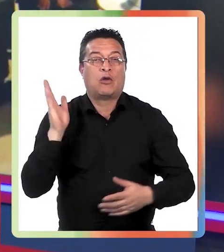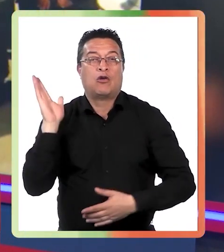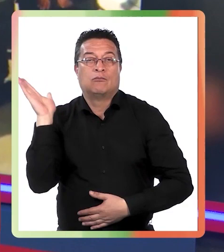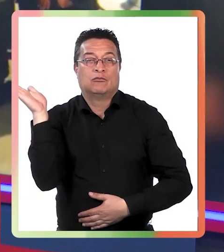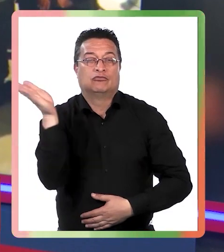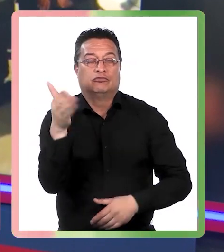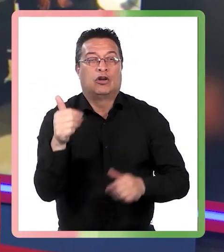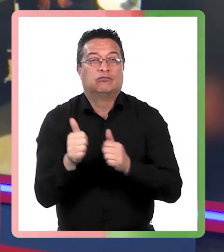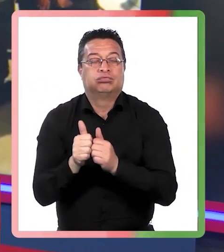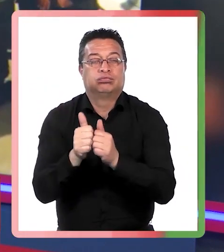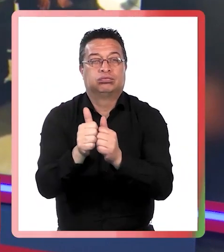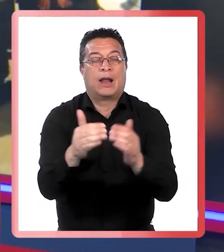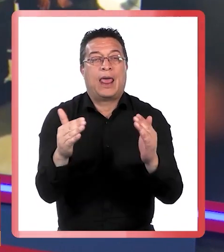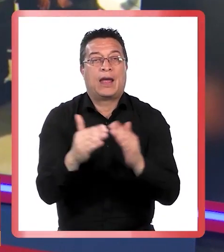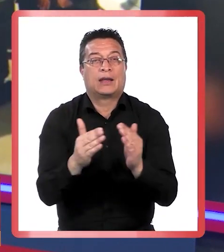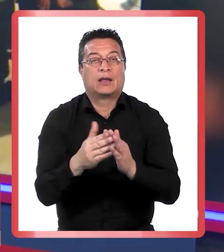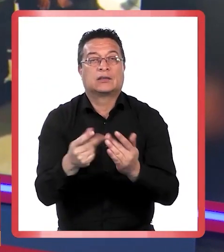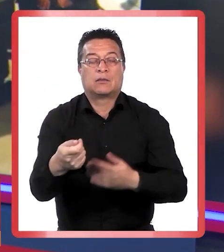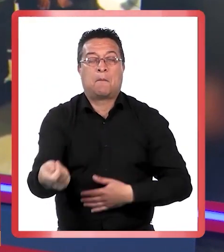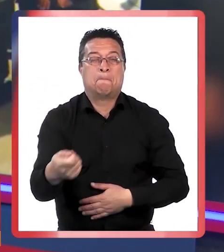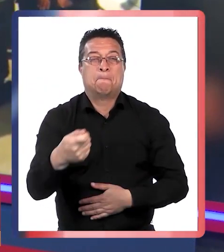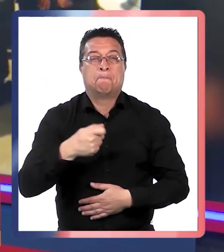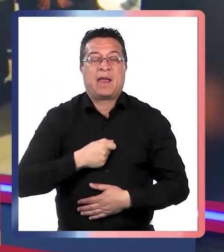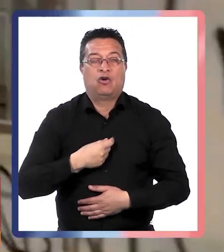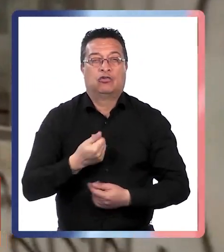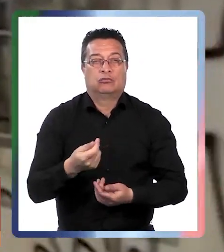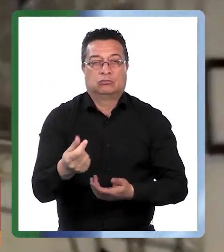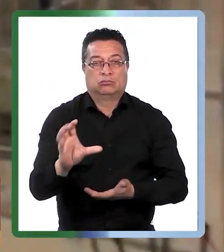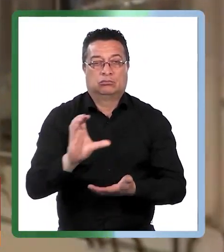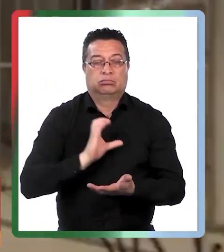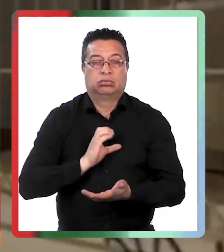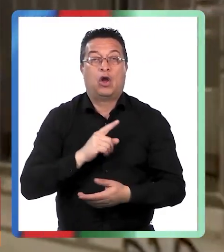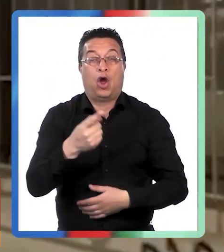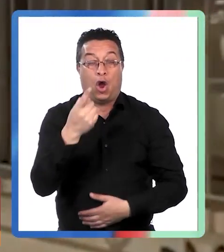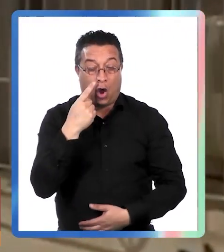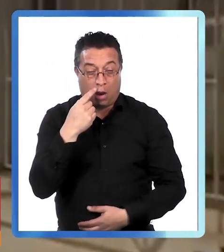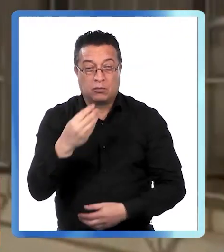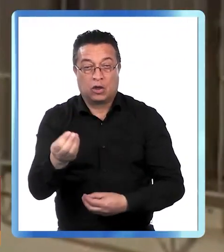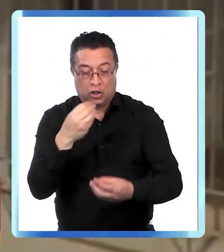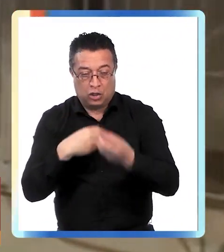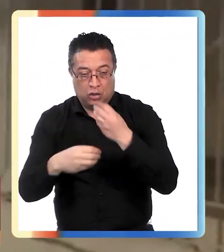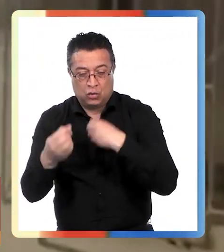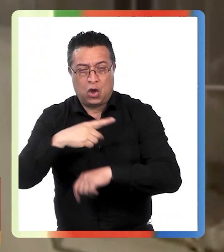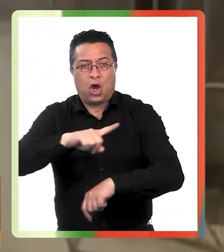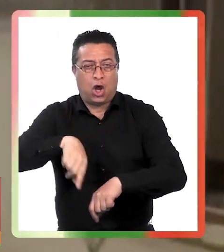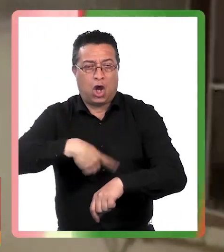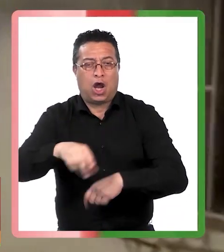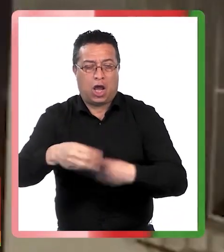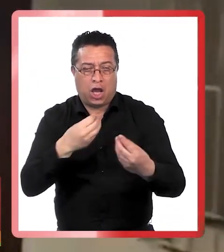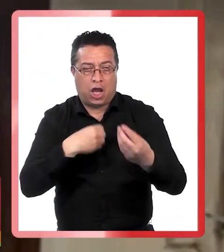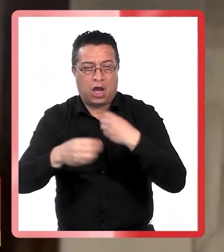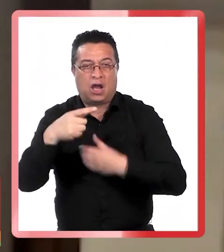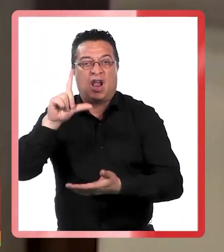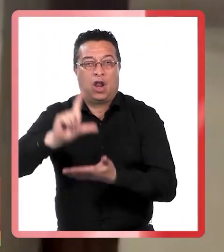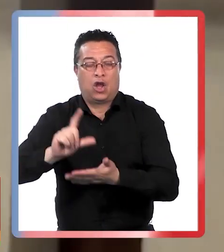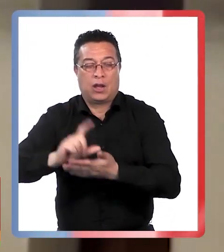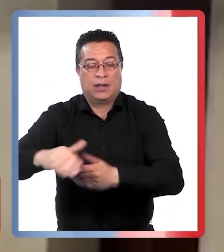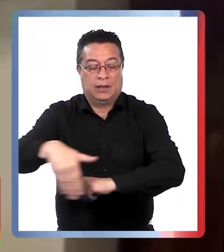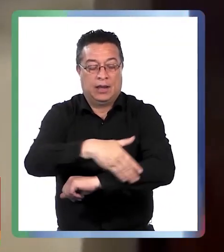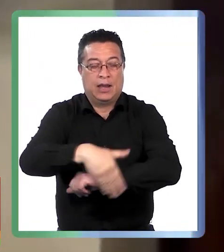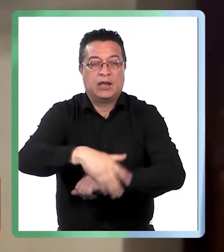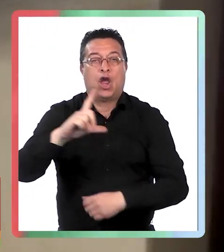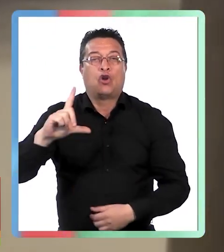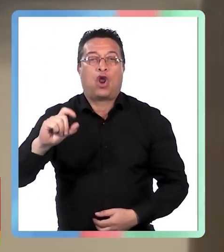a una garzona que lo acompañó hasta su casa para recibir el pago de la cuenta el hombre habría estado consumiendo durante horas en un local